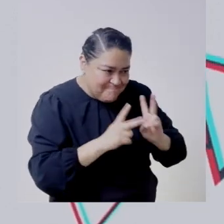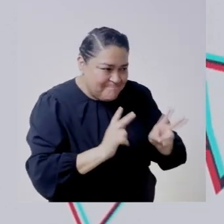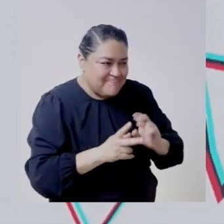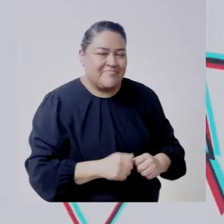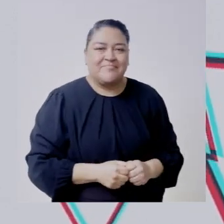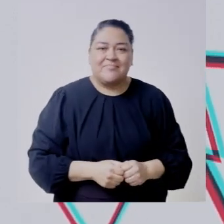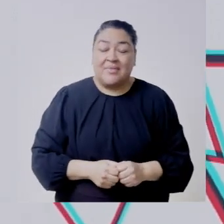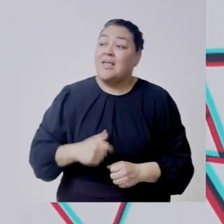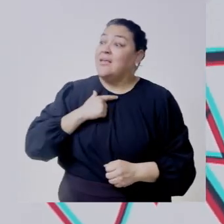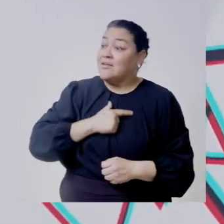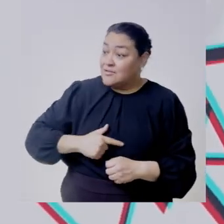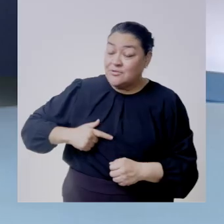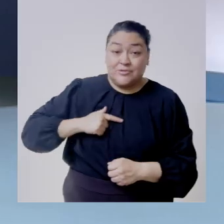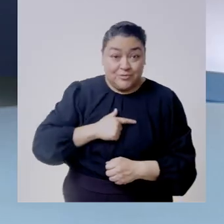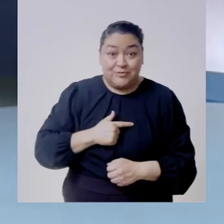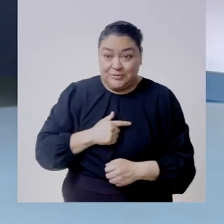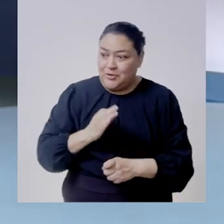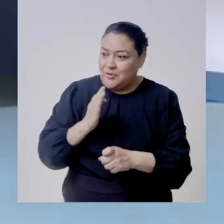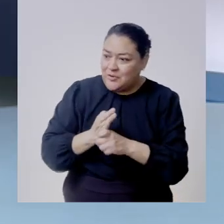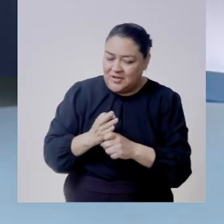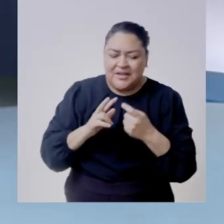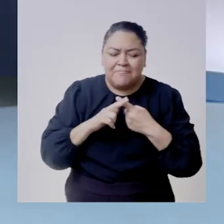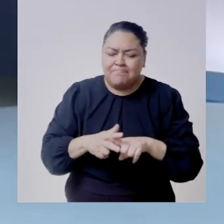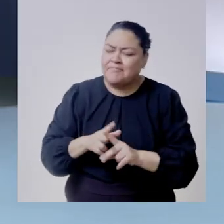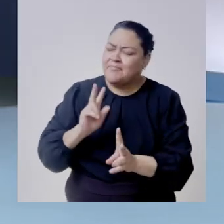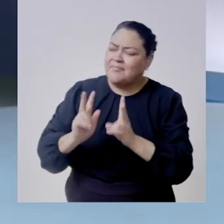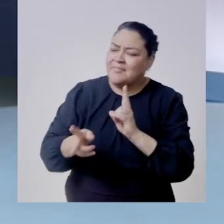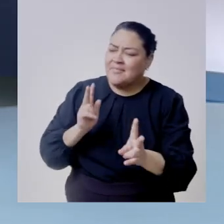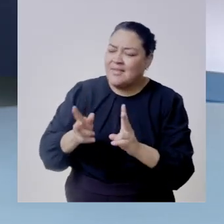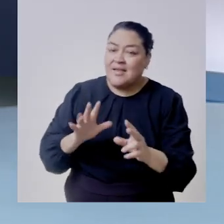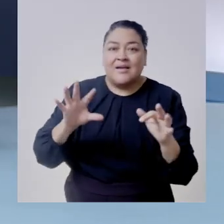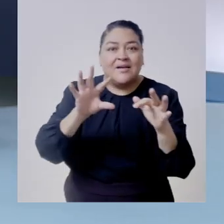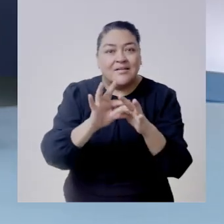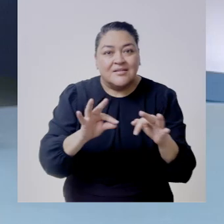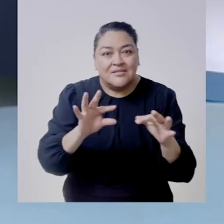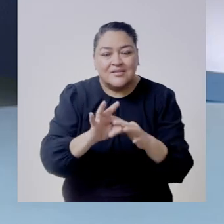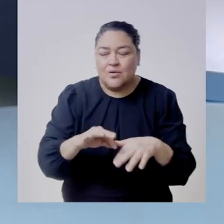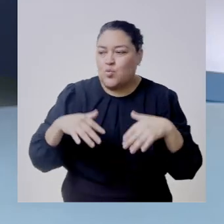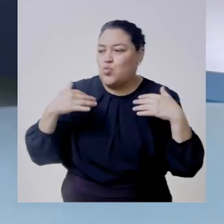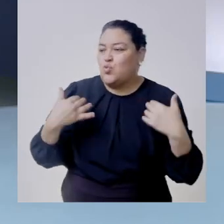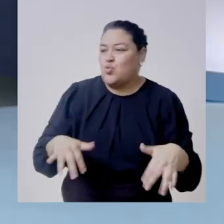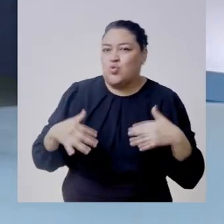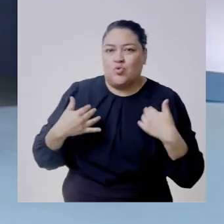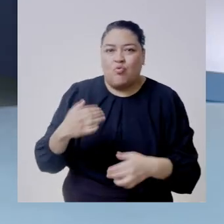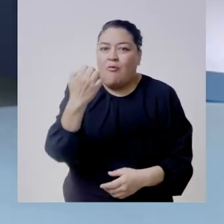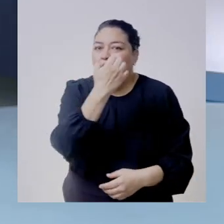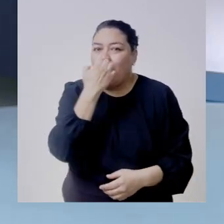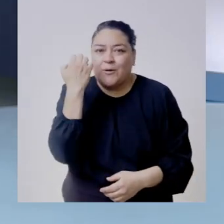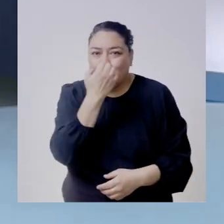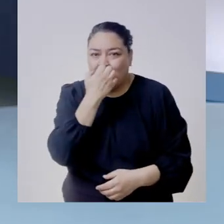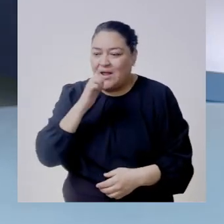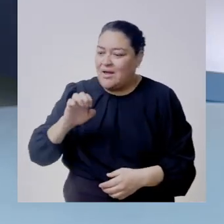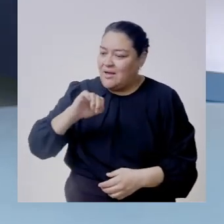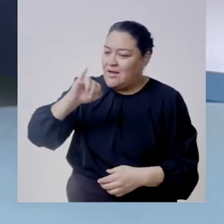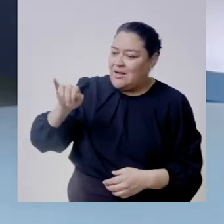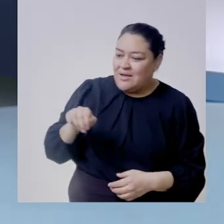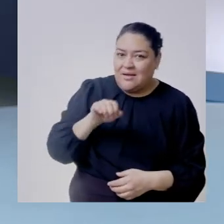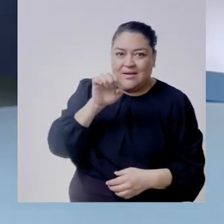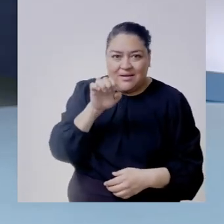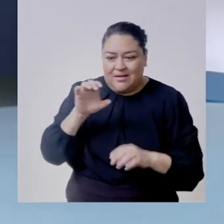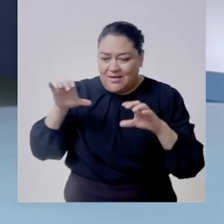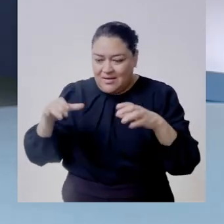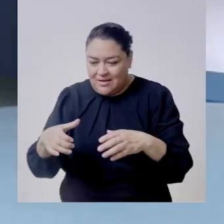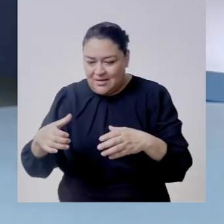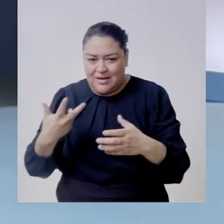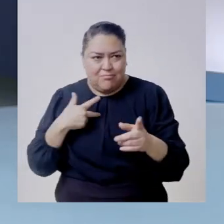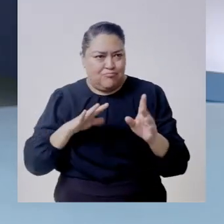pues nos da mucho gusto empezar este programa mencionando los logros que ha tenido pues la escuela